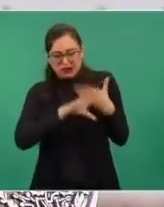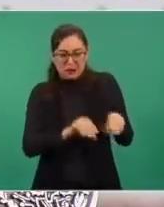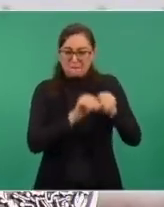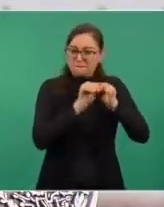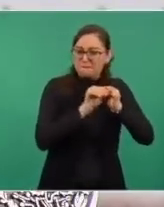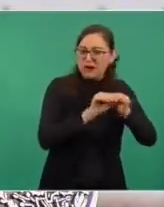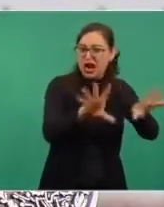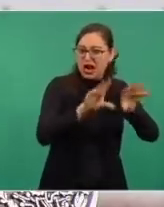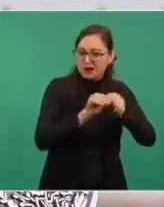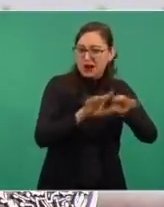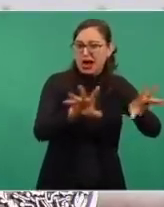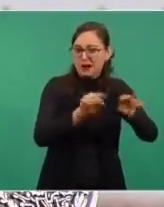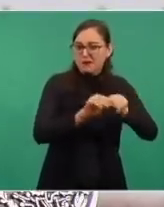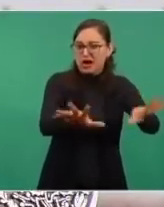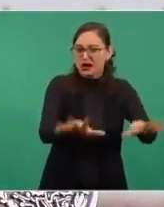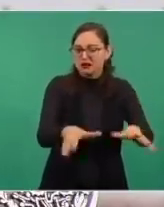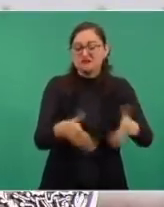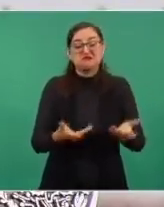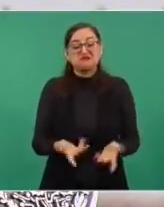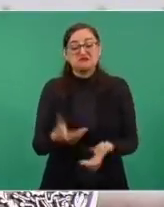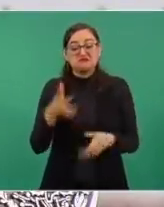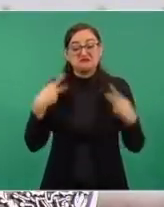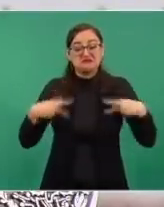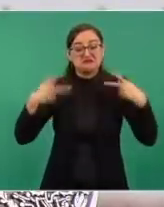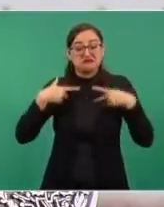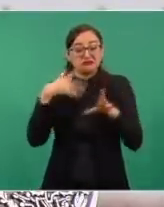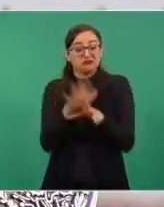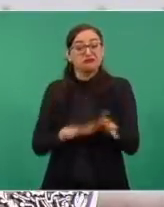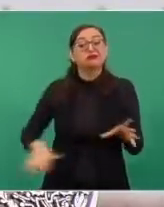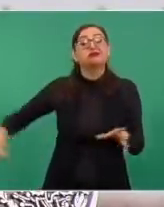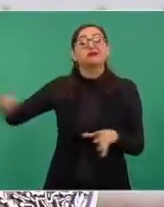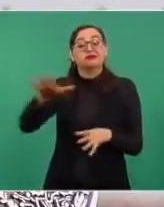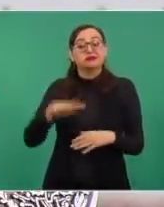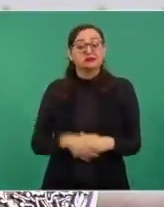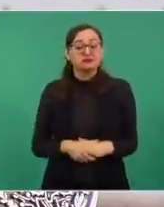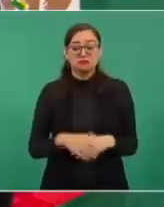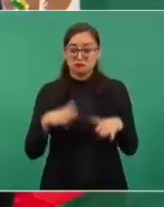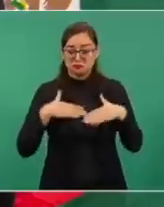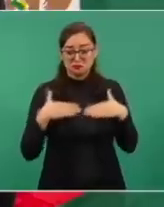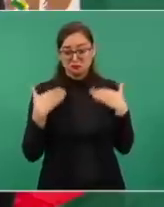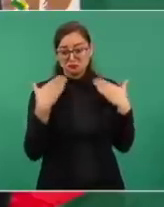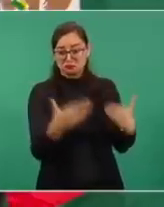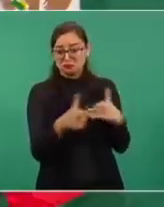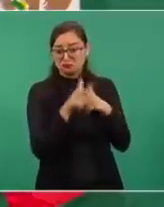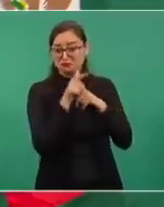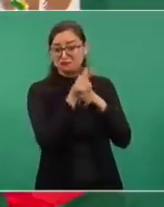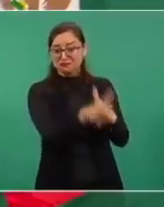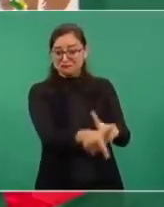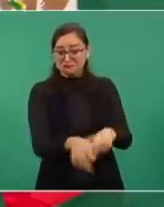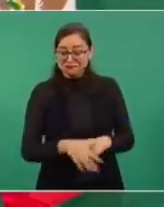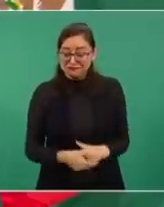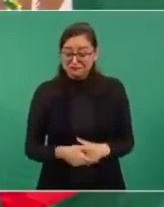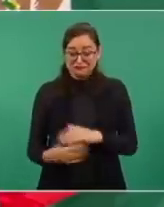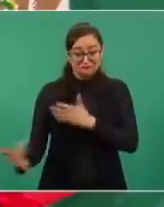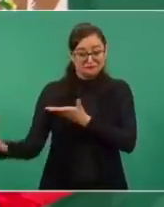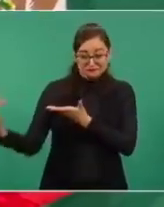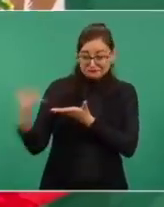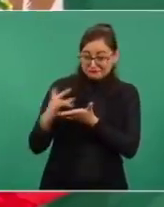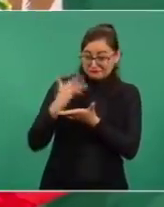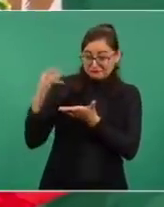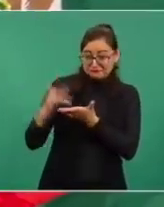la gente nos tiene confianza y yo nunca voy a fallarle al pueblo,